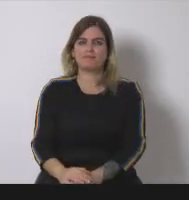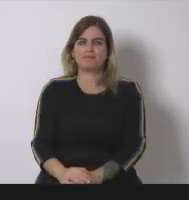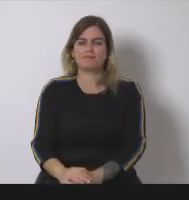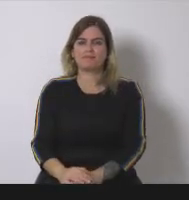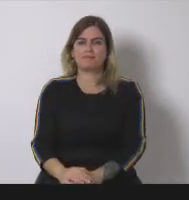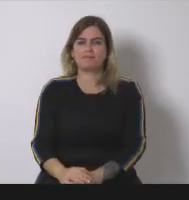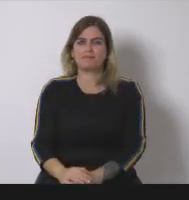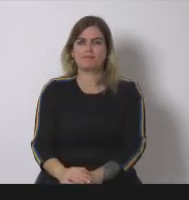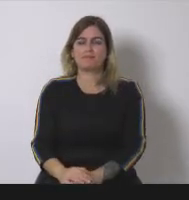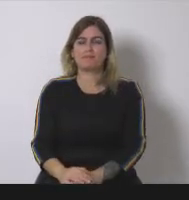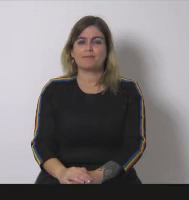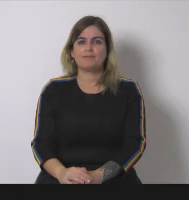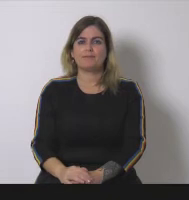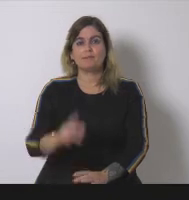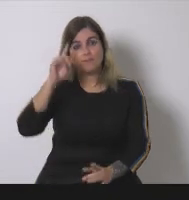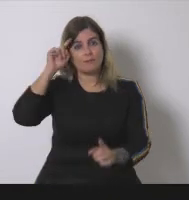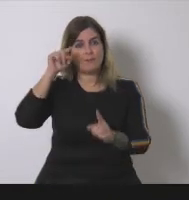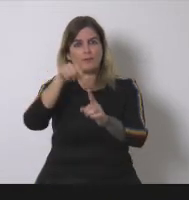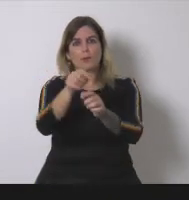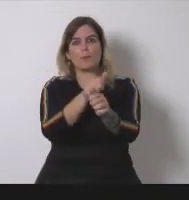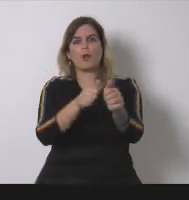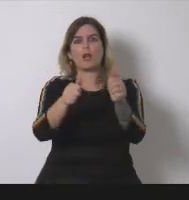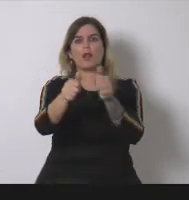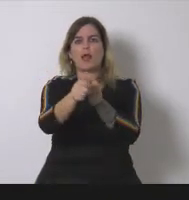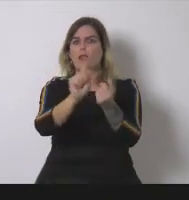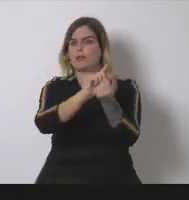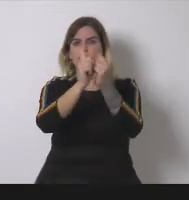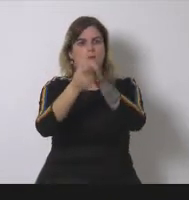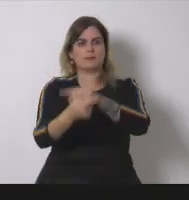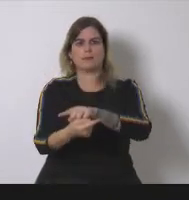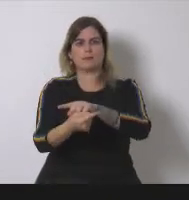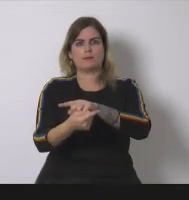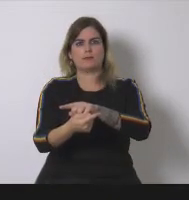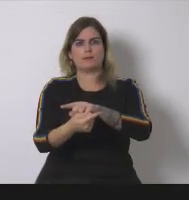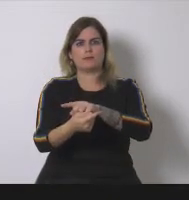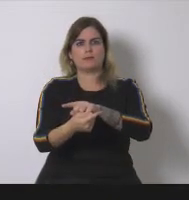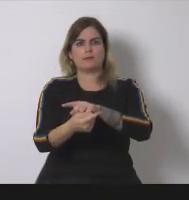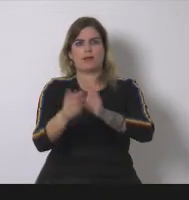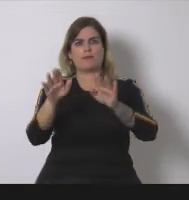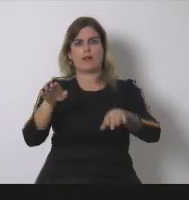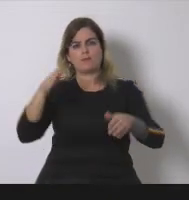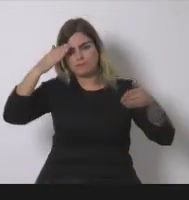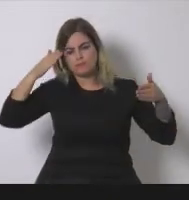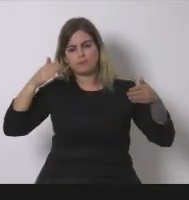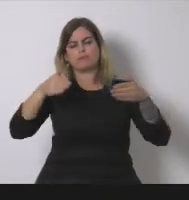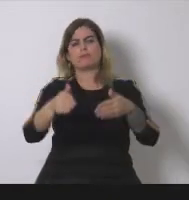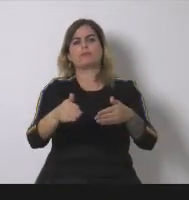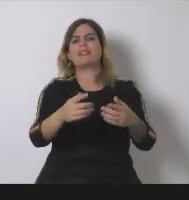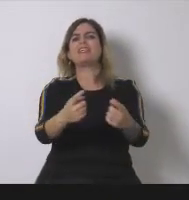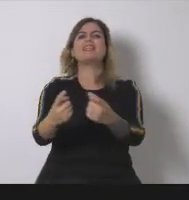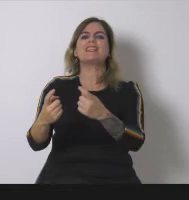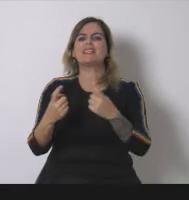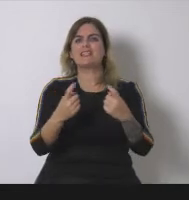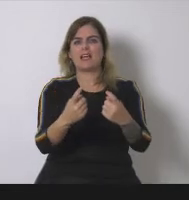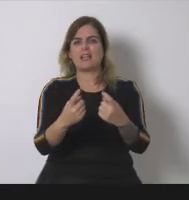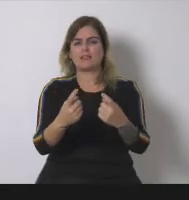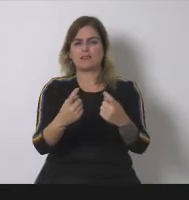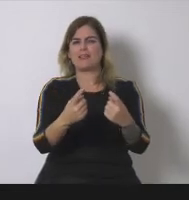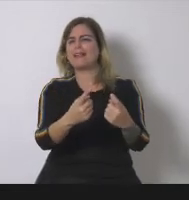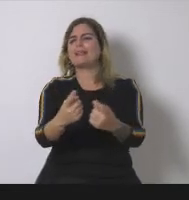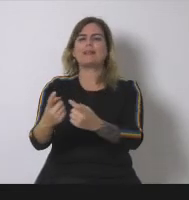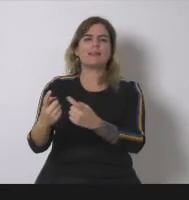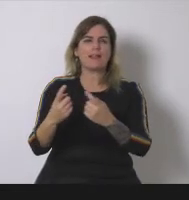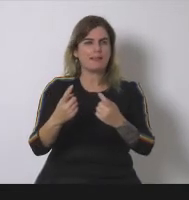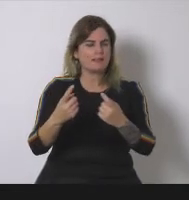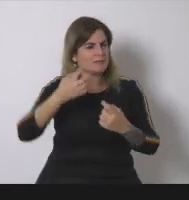el consumo eléctrico pongamos el foco en las necesidades debemos garantizar los